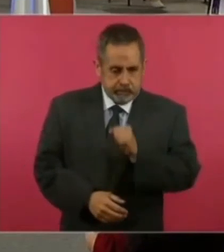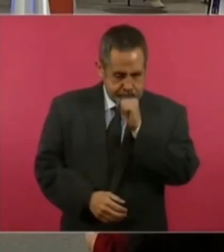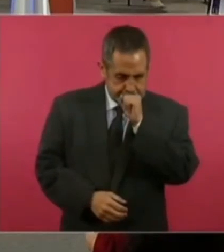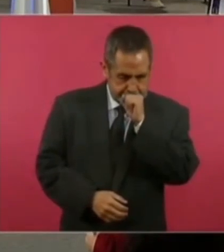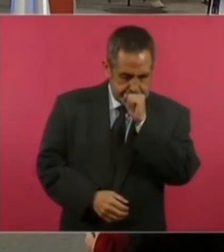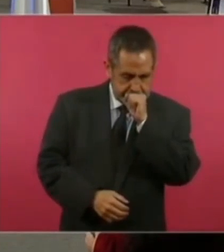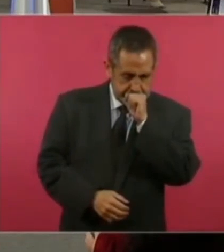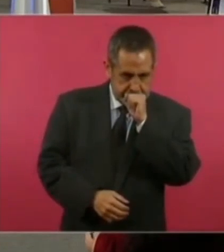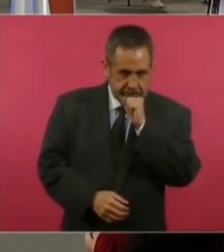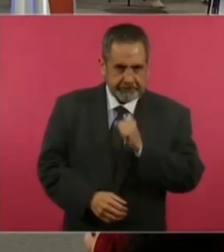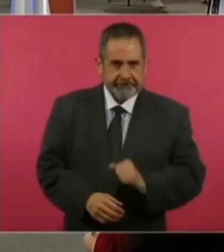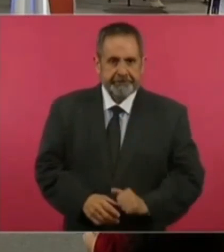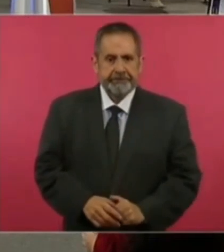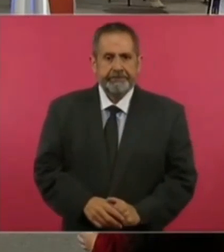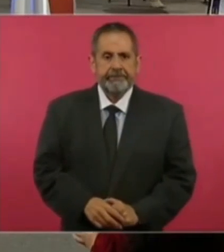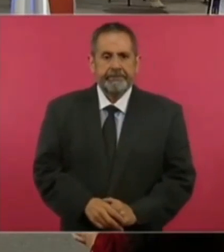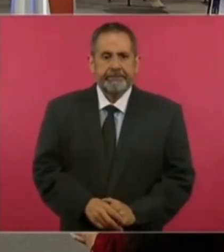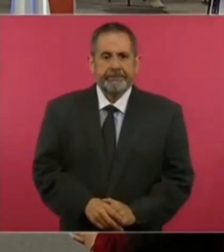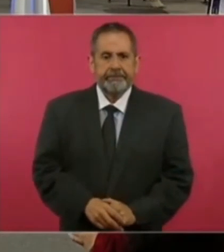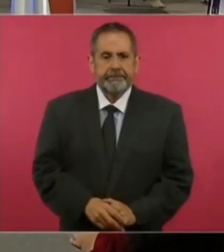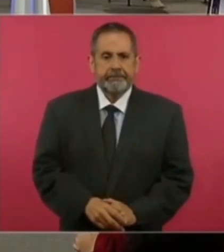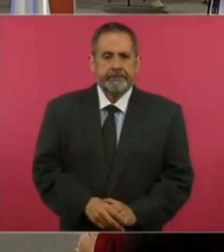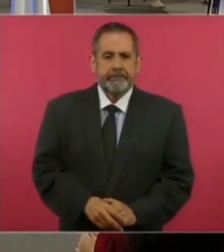¿Qué es lo que